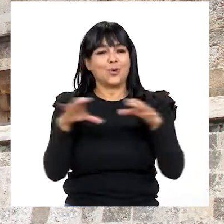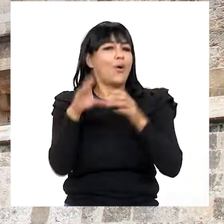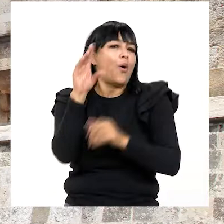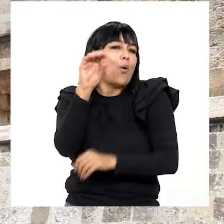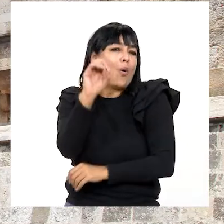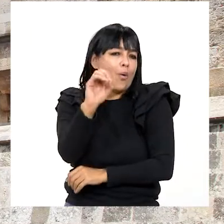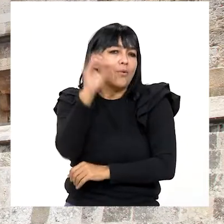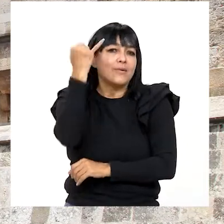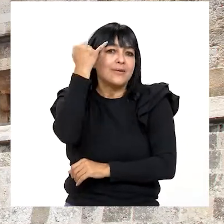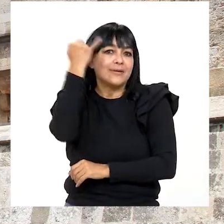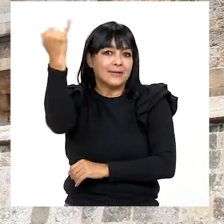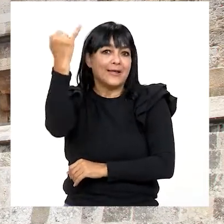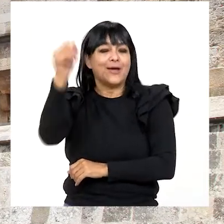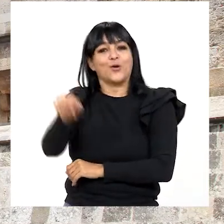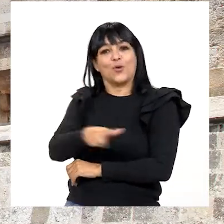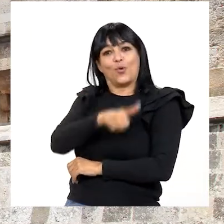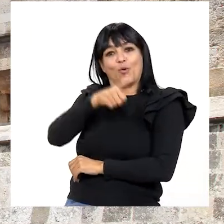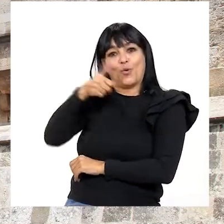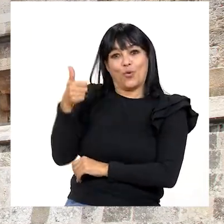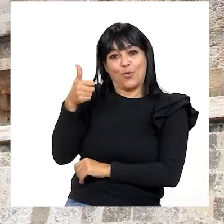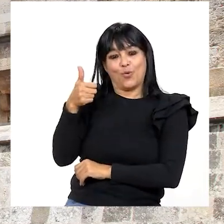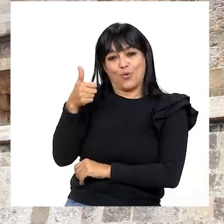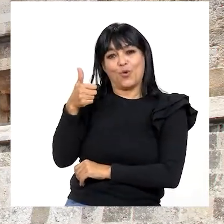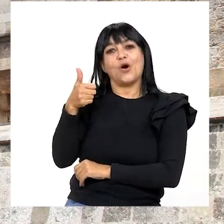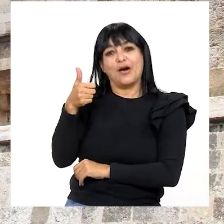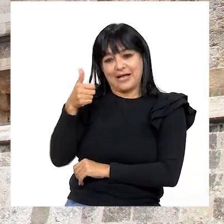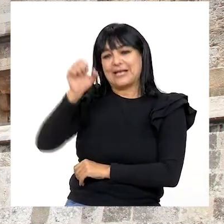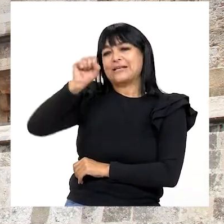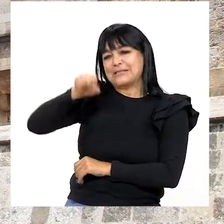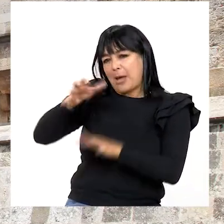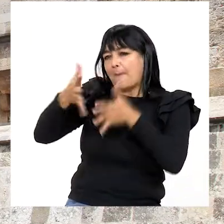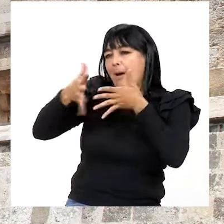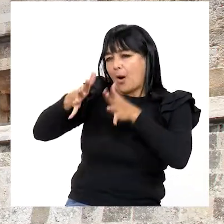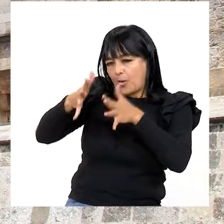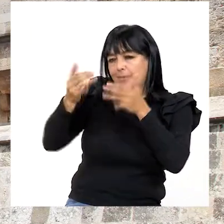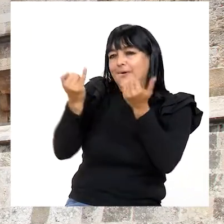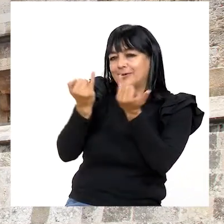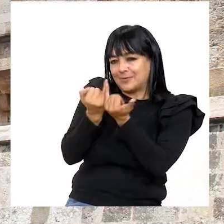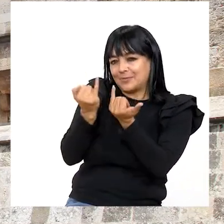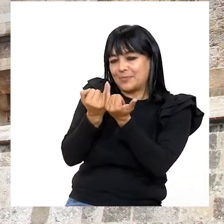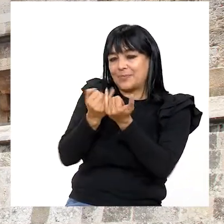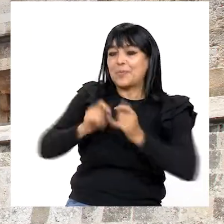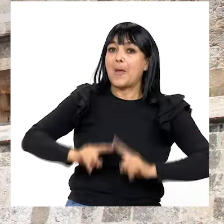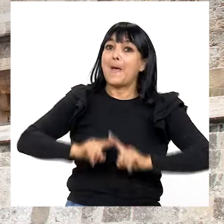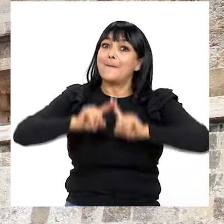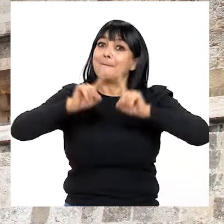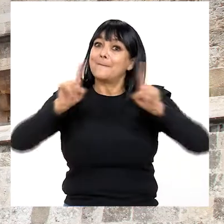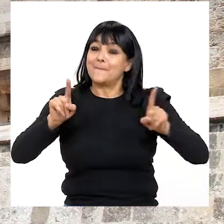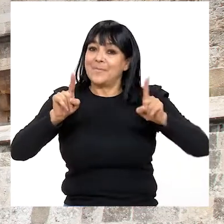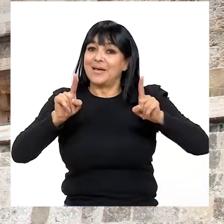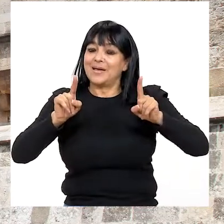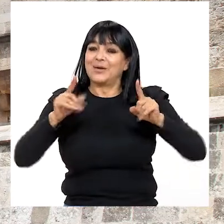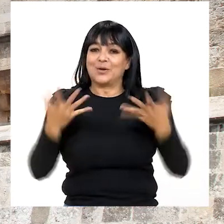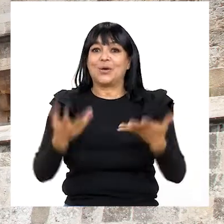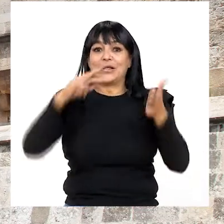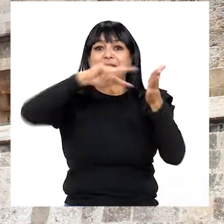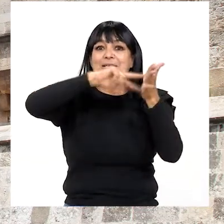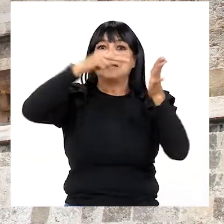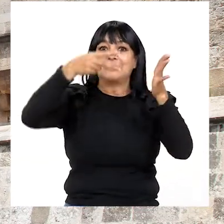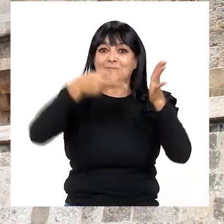acción o idea Con otro con el que tenga cierta semejanza Pero